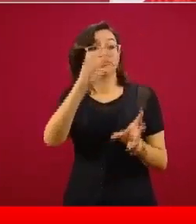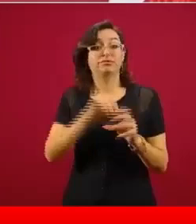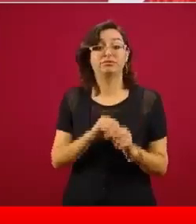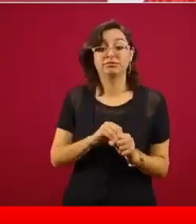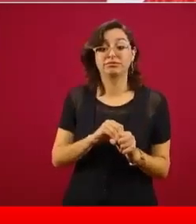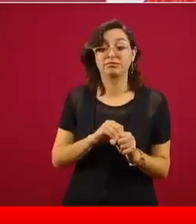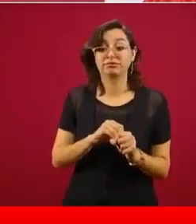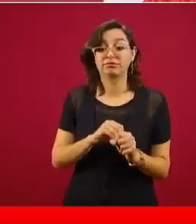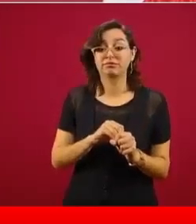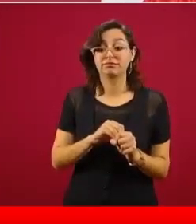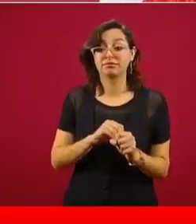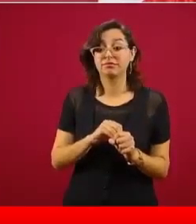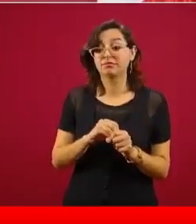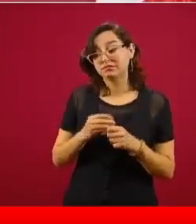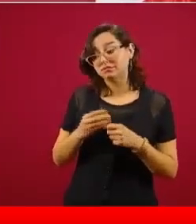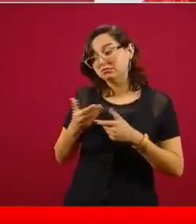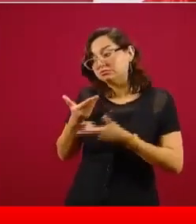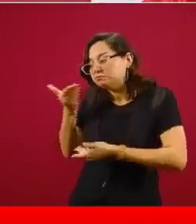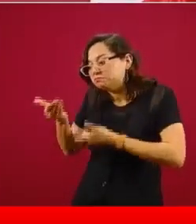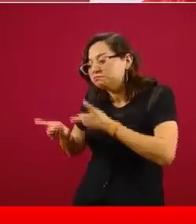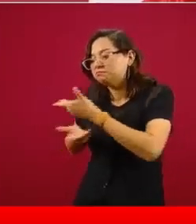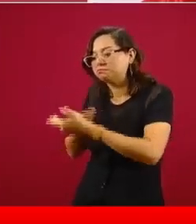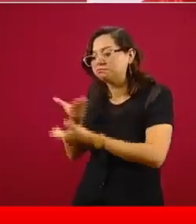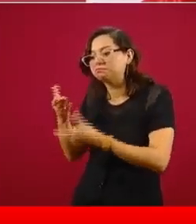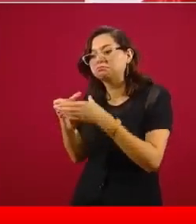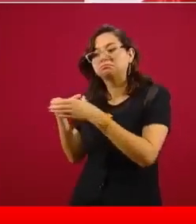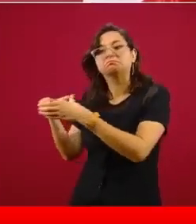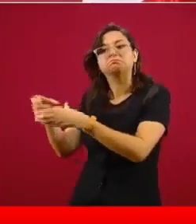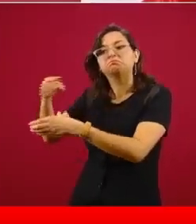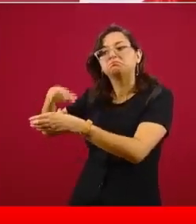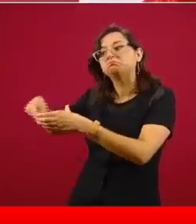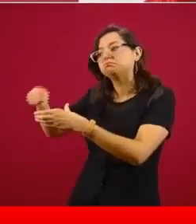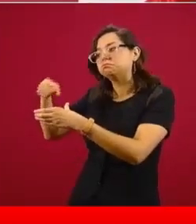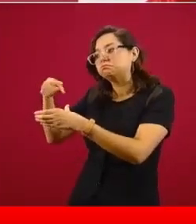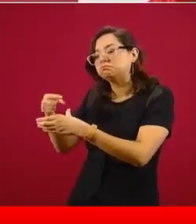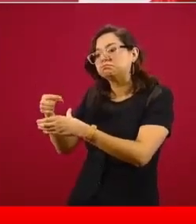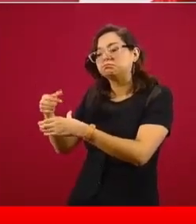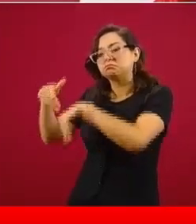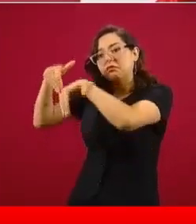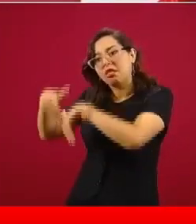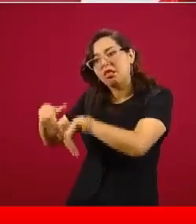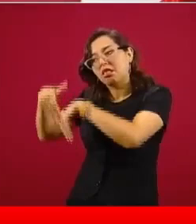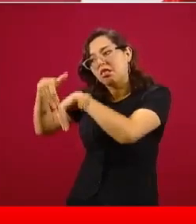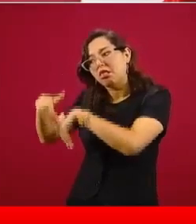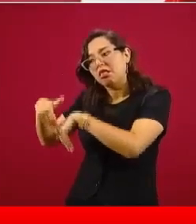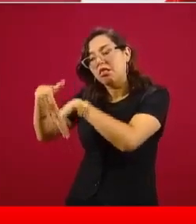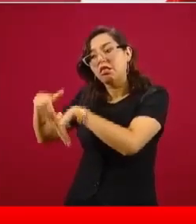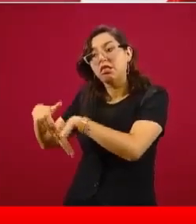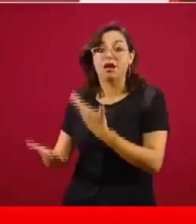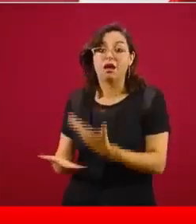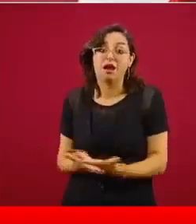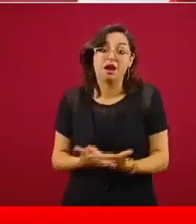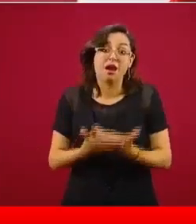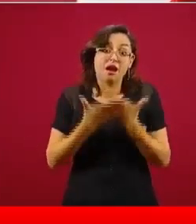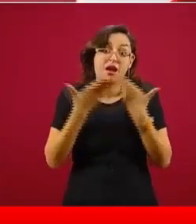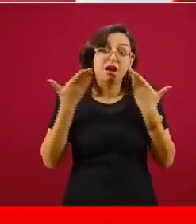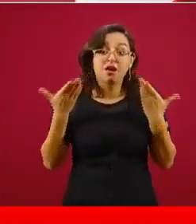de una minoría, de un grupo. Entonces, el cambio ahora consiste